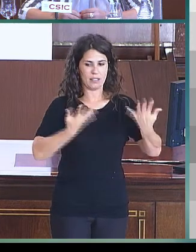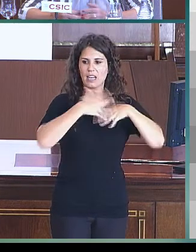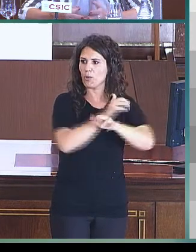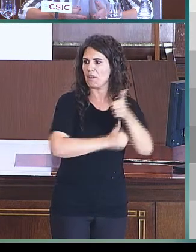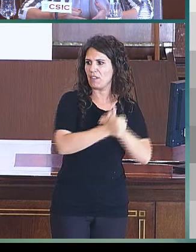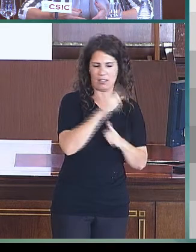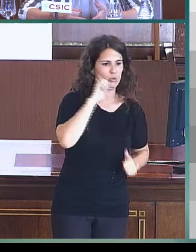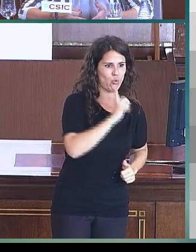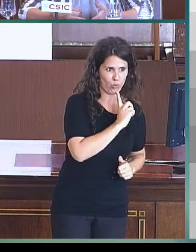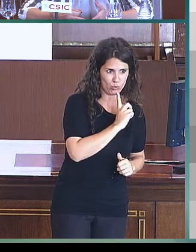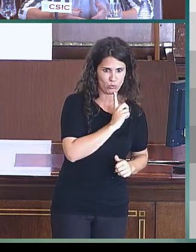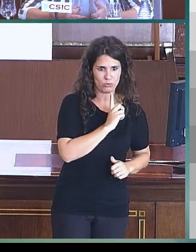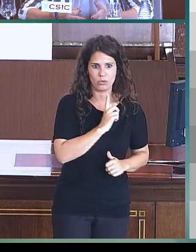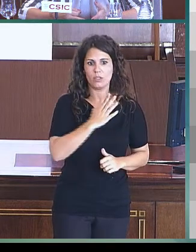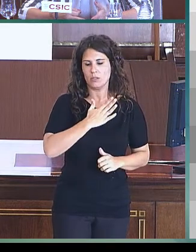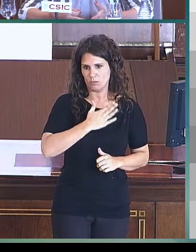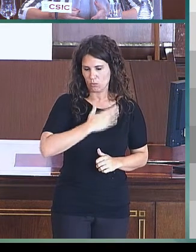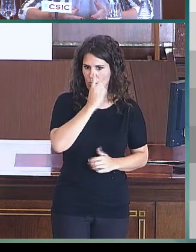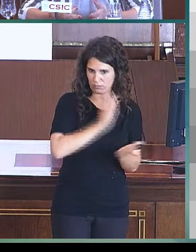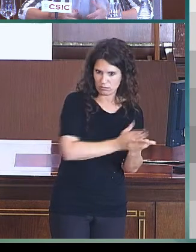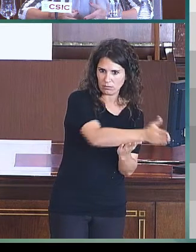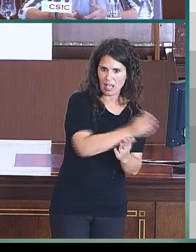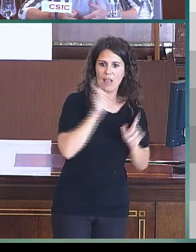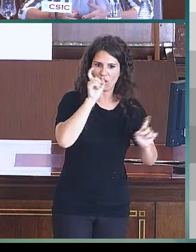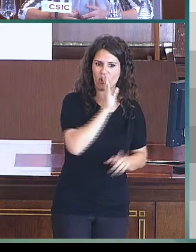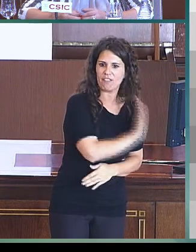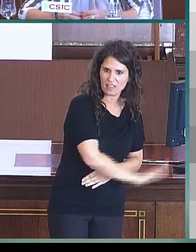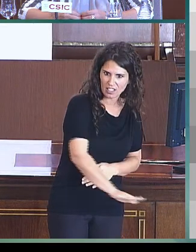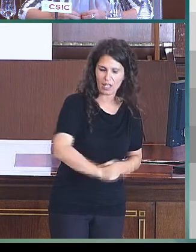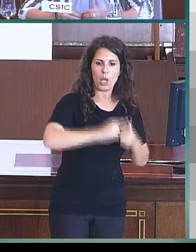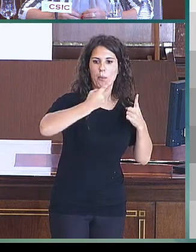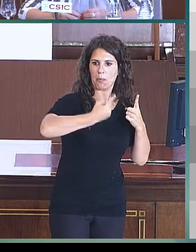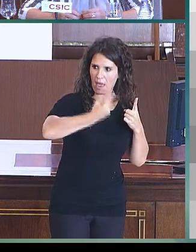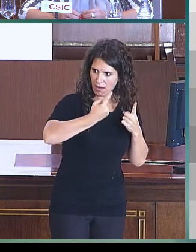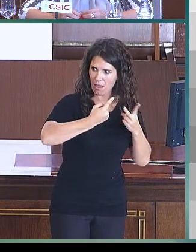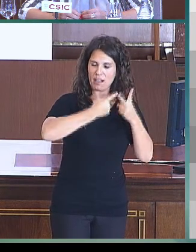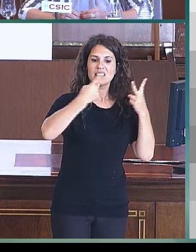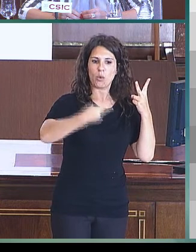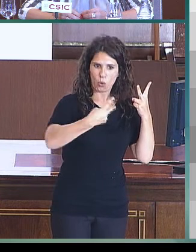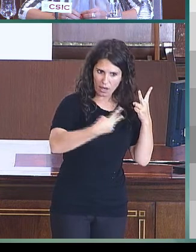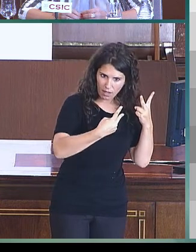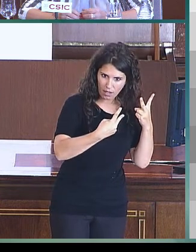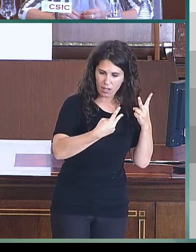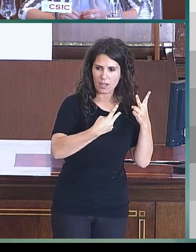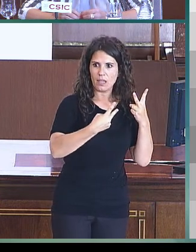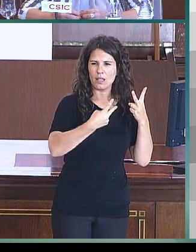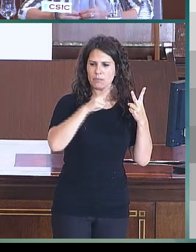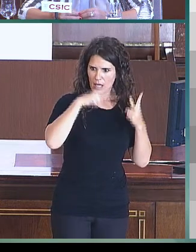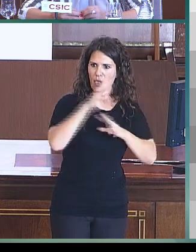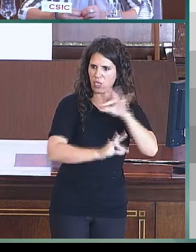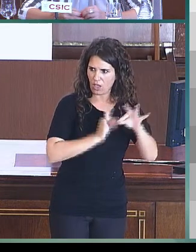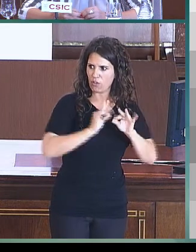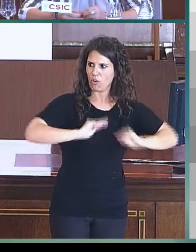de sordos, que tenemos una línea de educación infantil, educación primaria, secundaria, un ciclo